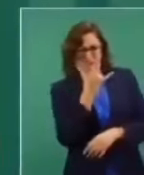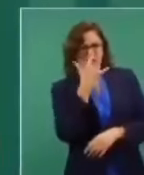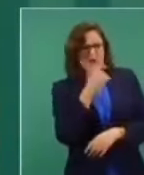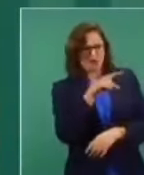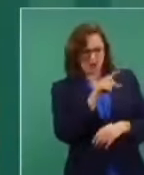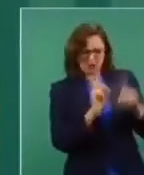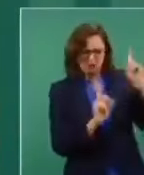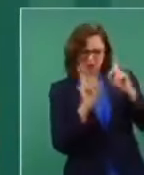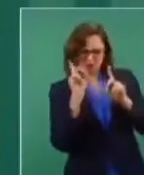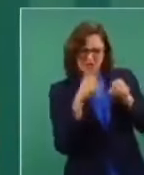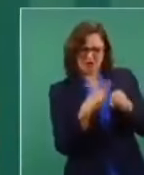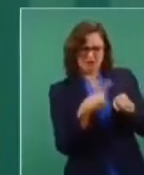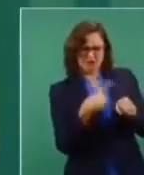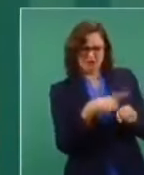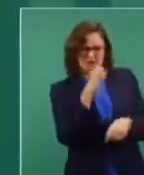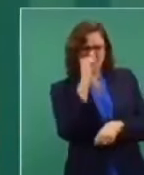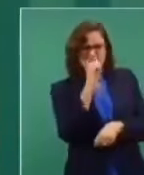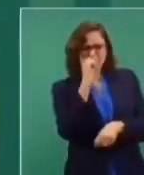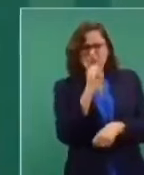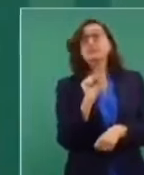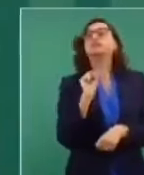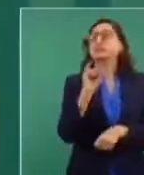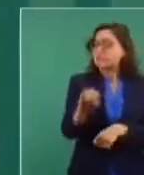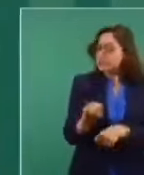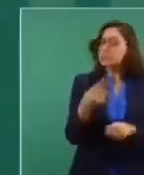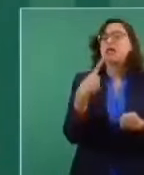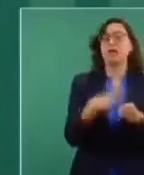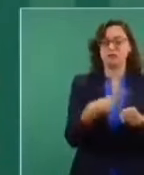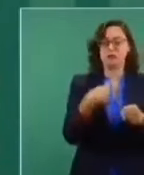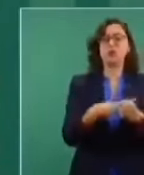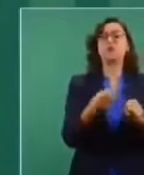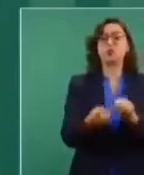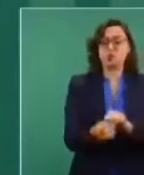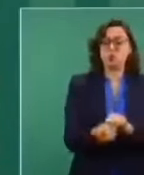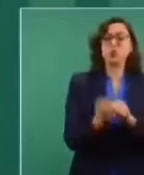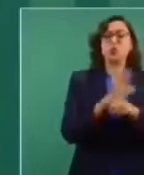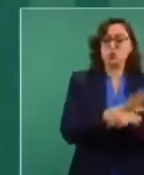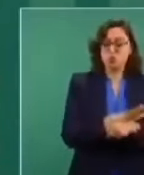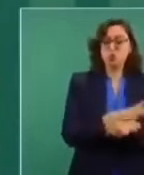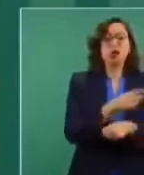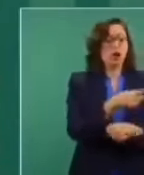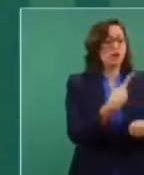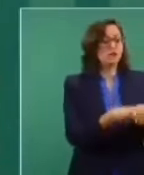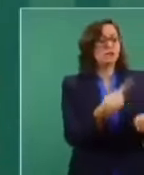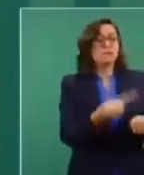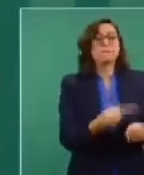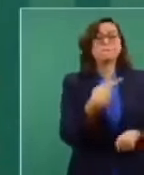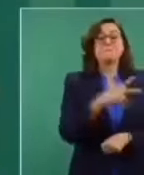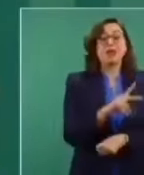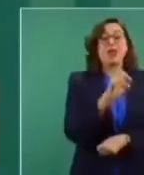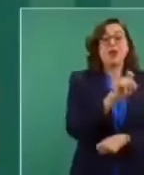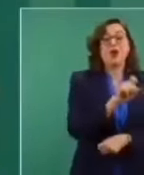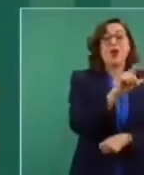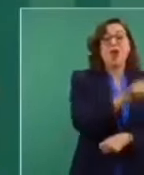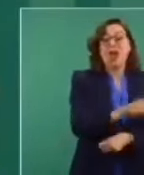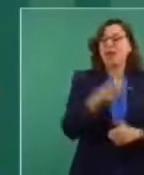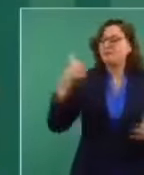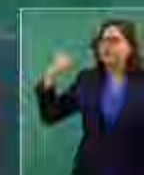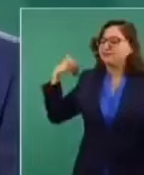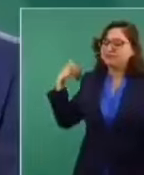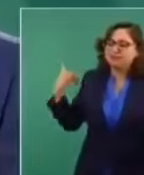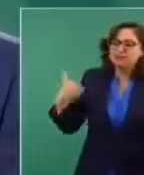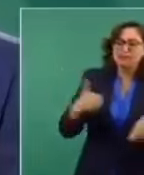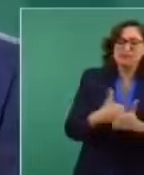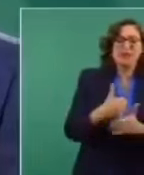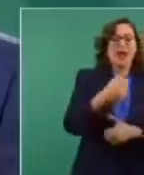que no había tenido la enfermedad. Si la tuvo y si no hubieran sido por su formación ya individual,